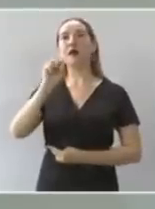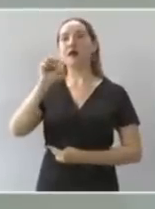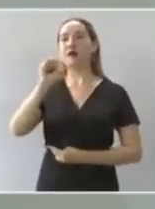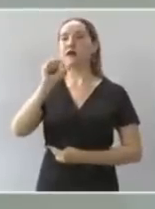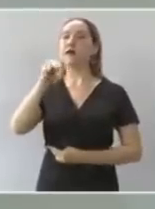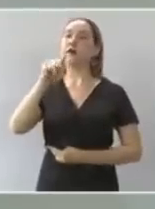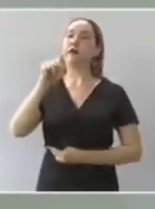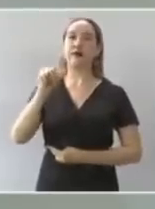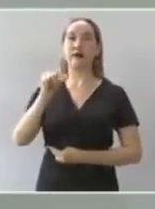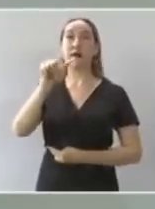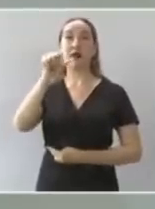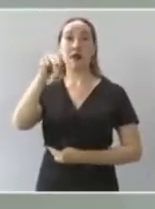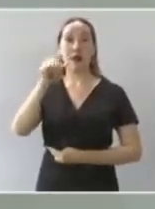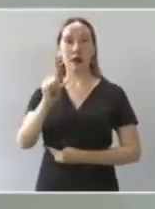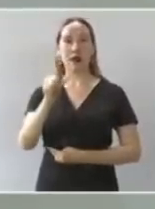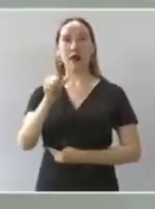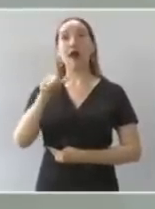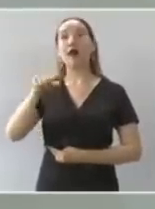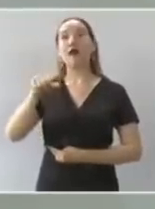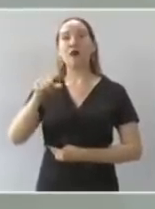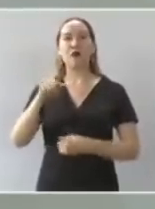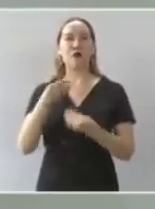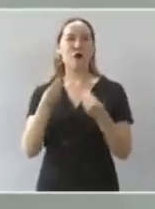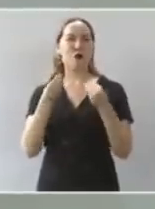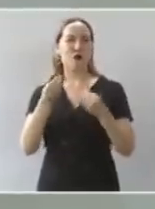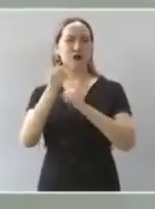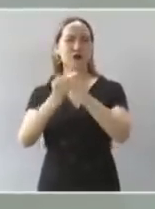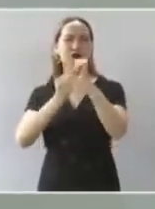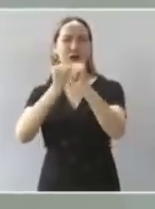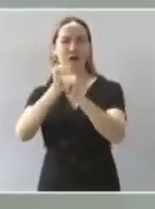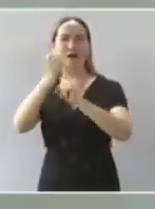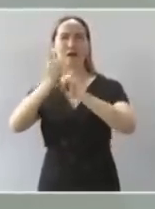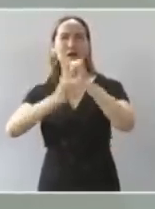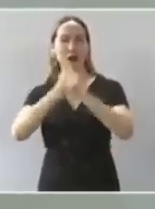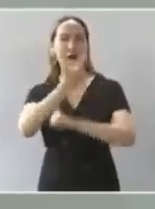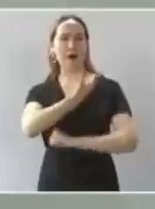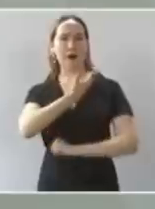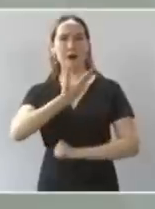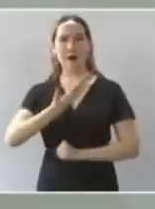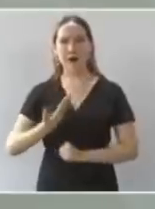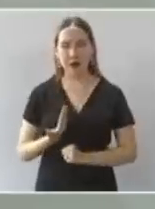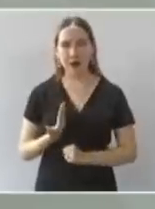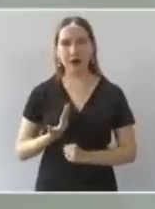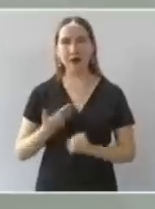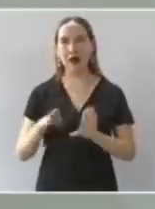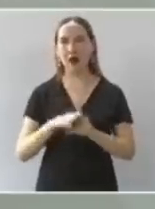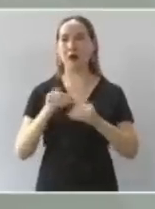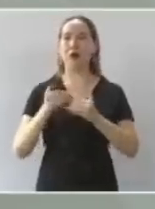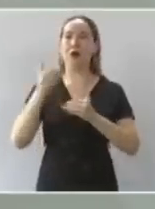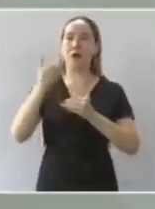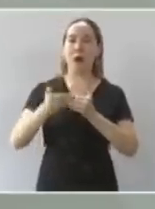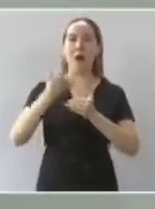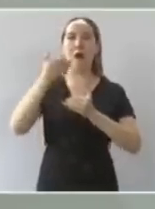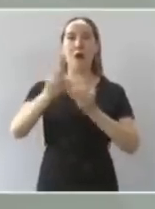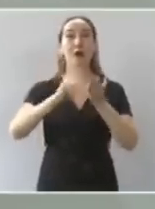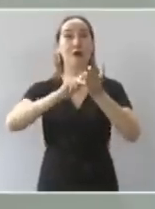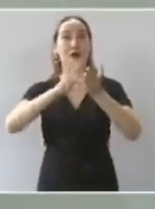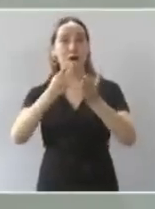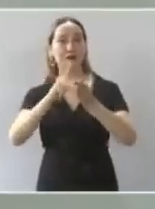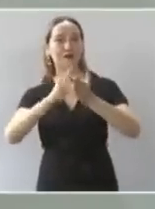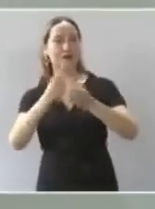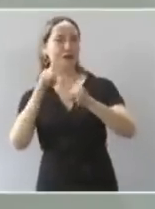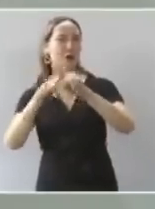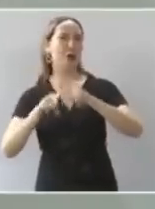México. Y eso nos dañó mucho como nación. Tanto el santanismo como el